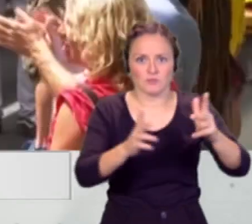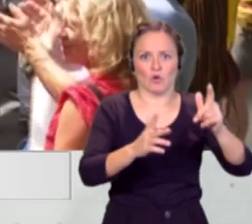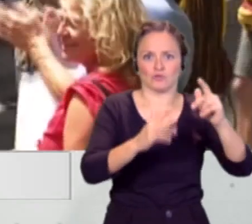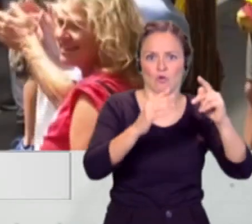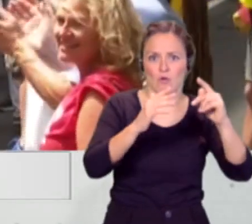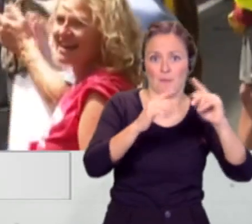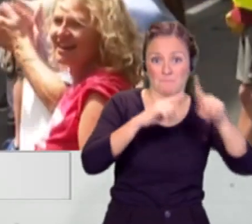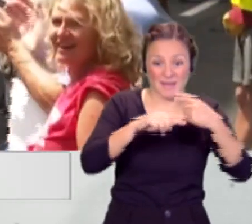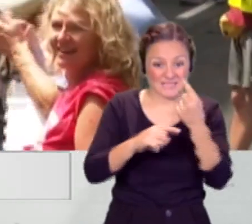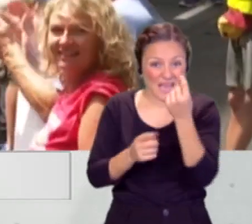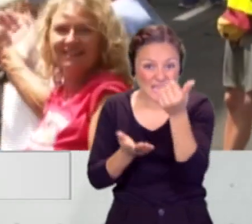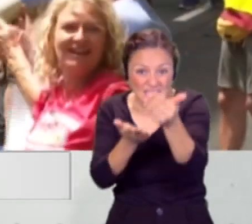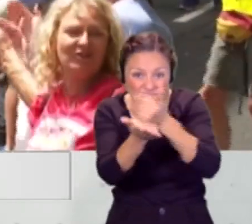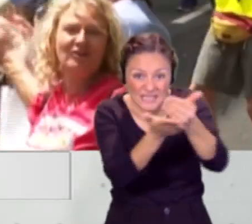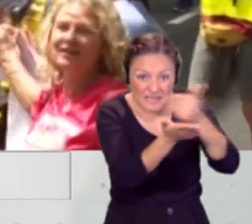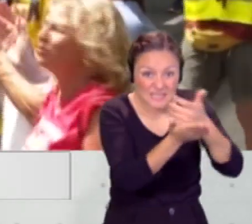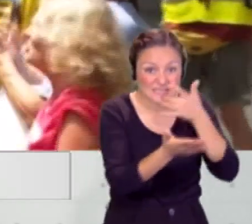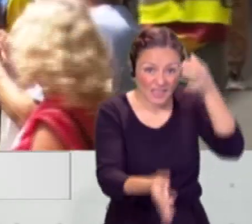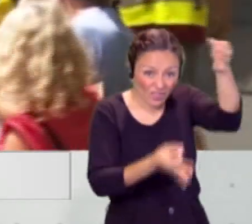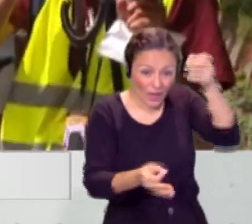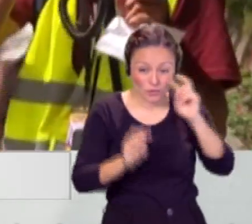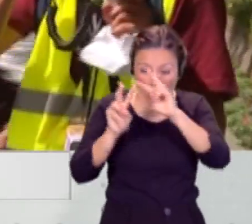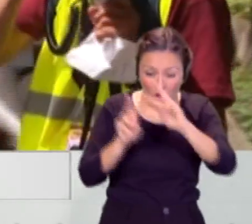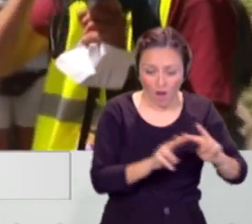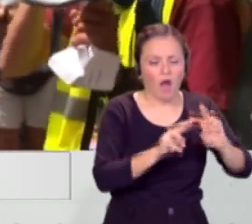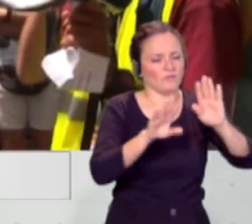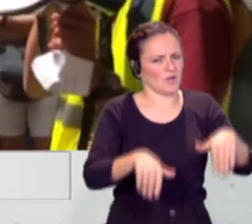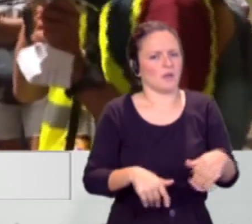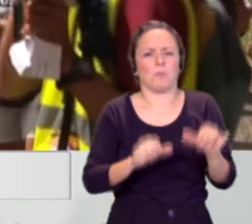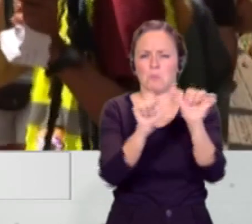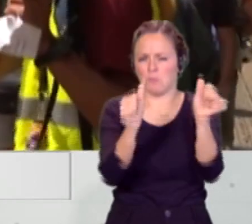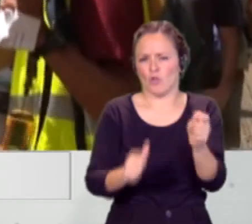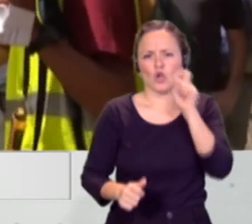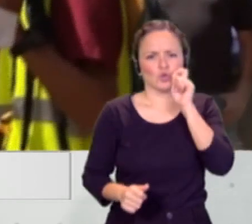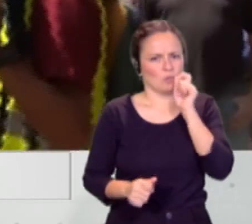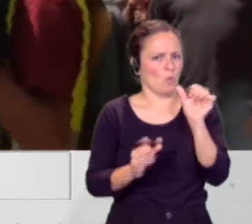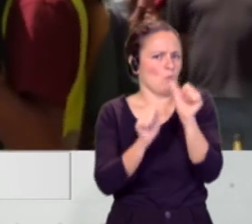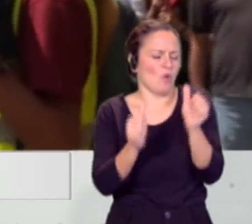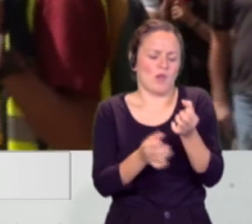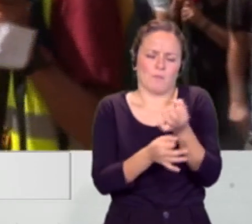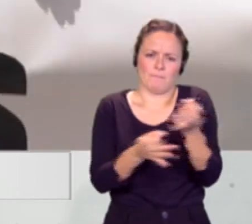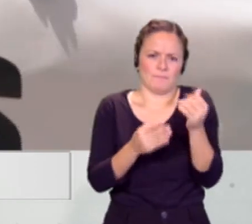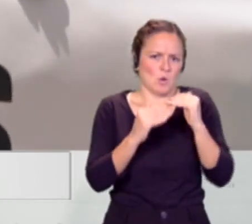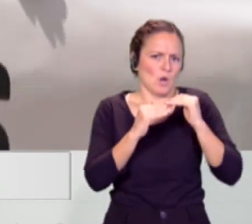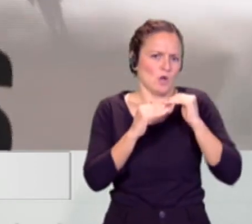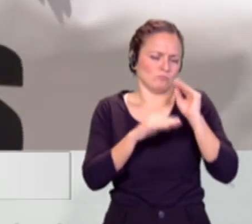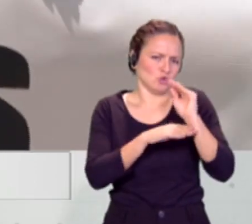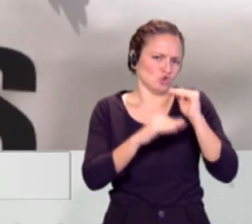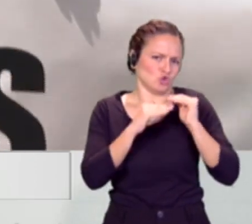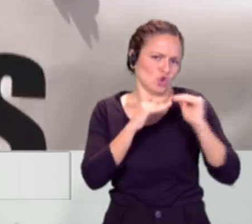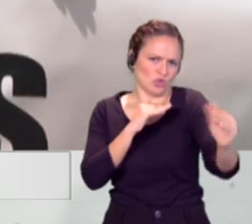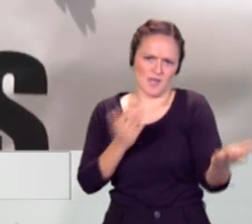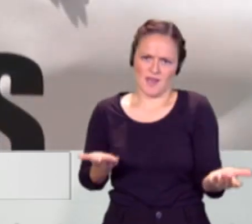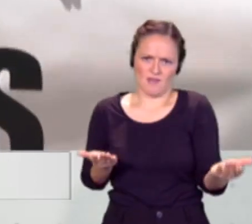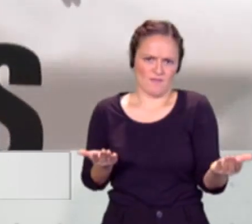riqueza que genera, se confirma que nuestro modelo turístico es un modelo sostenible que no plantea